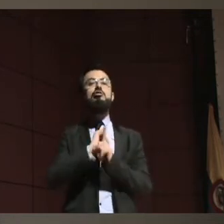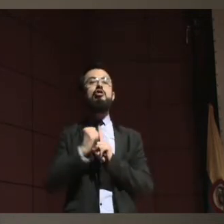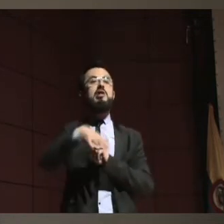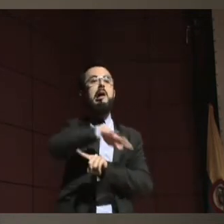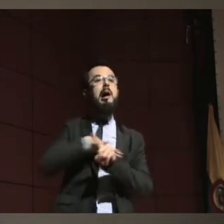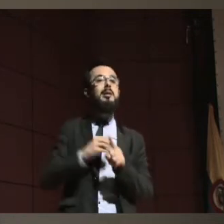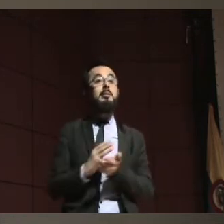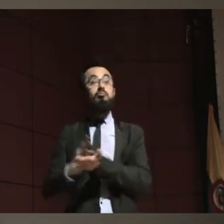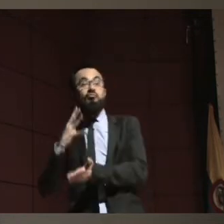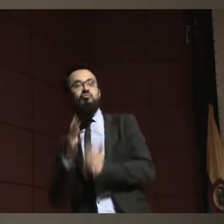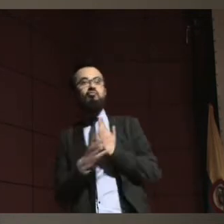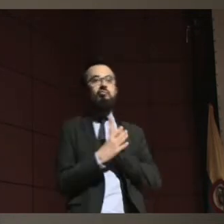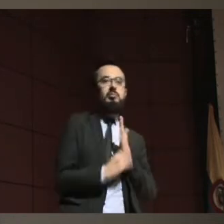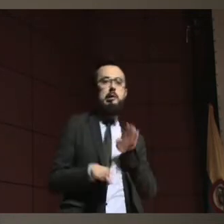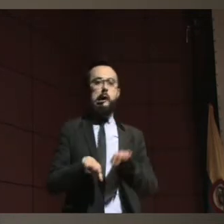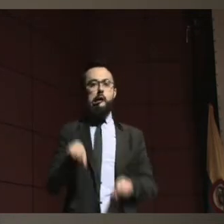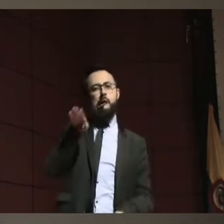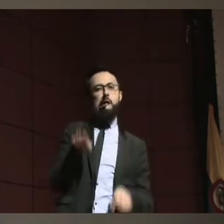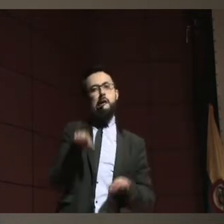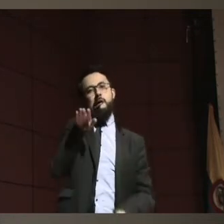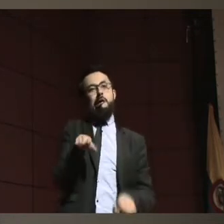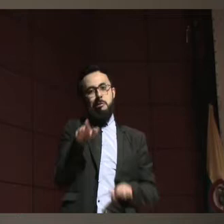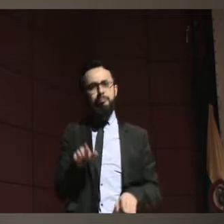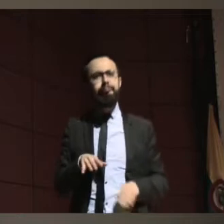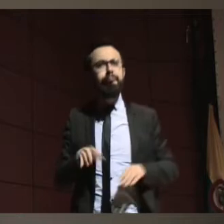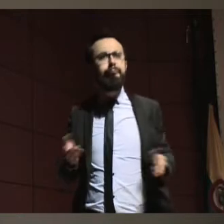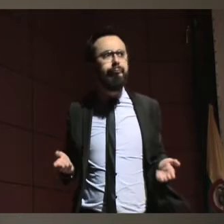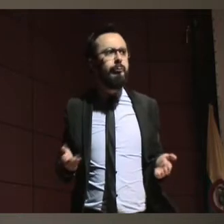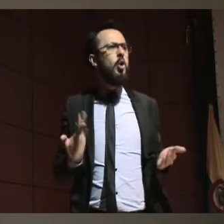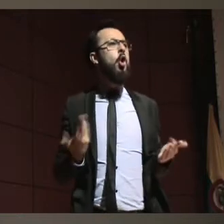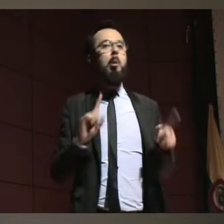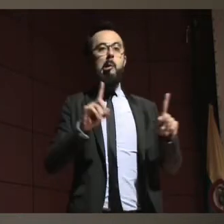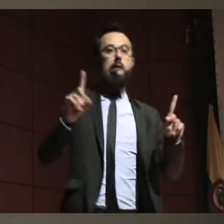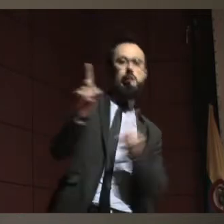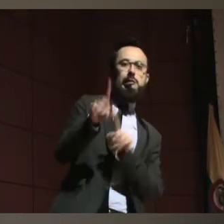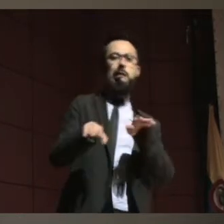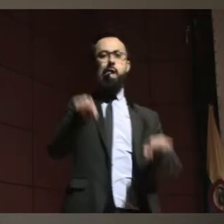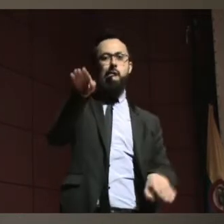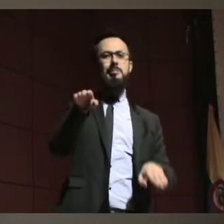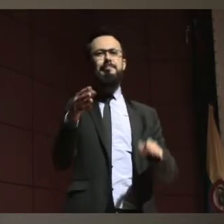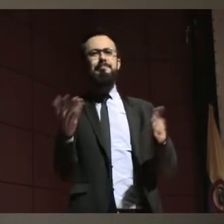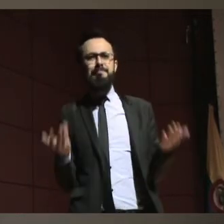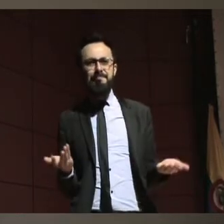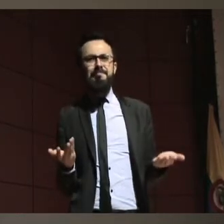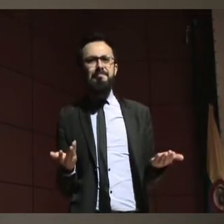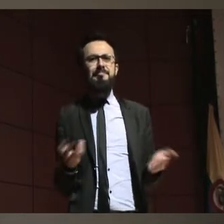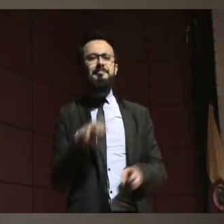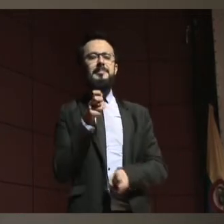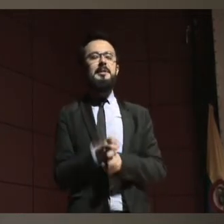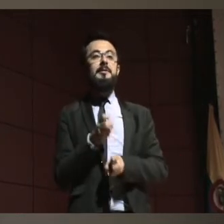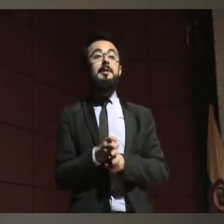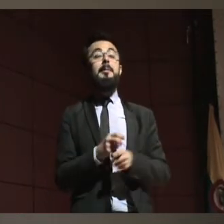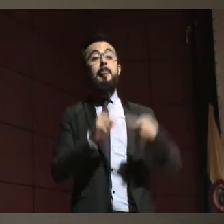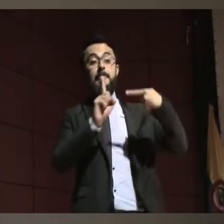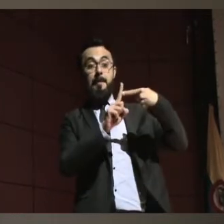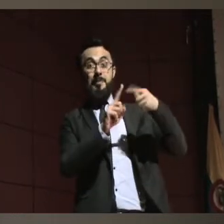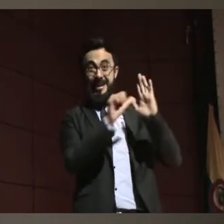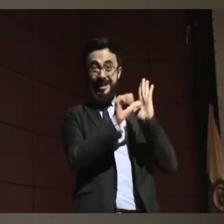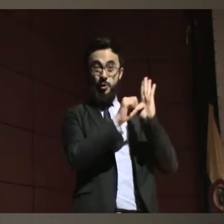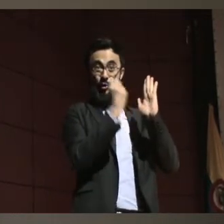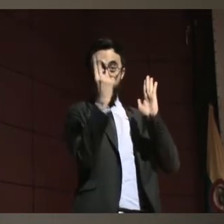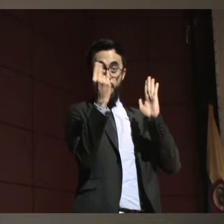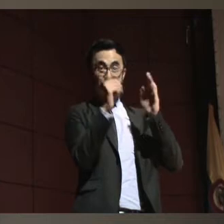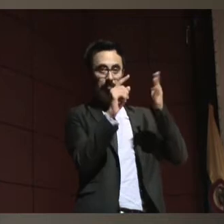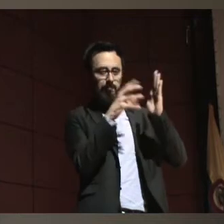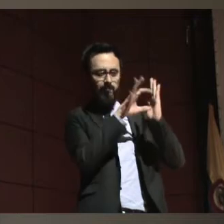pues dar esto en igualdad de condiciones también es muy difícil. Y por el otro lado, se dice que se debe dar una garantía